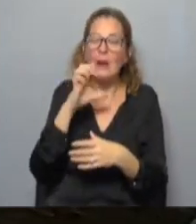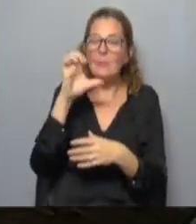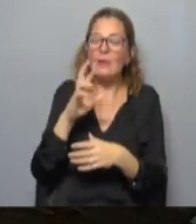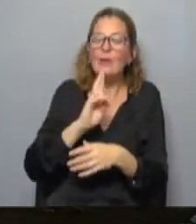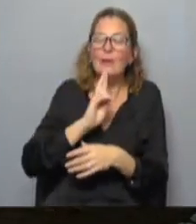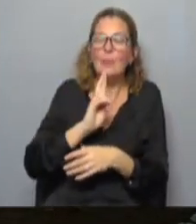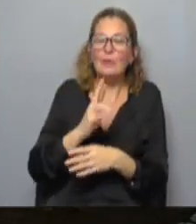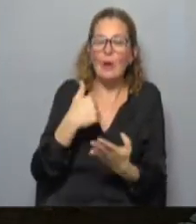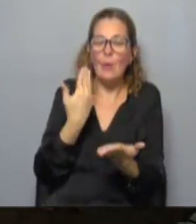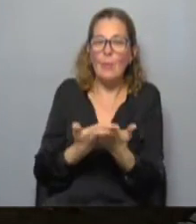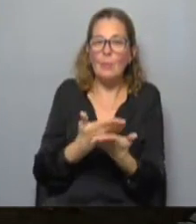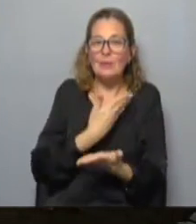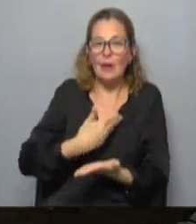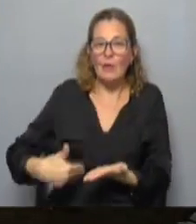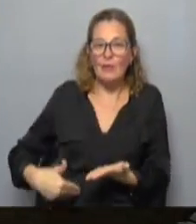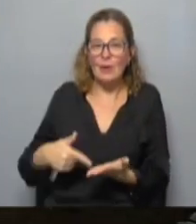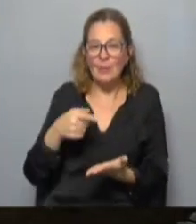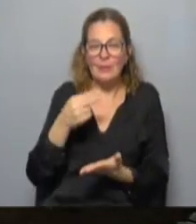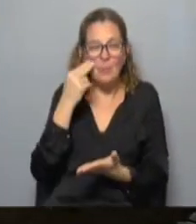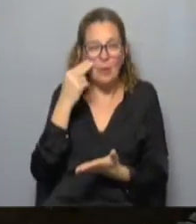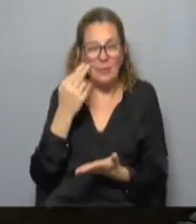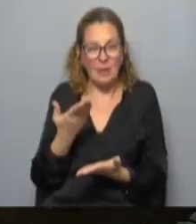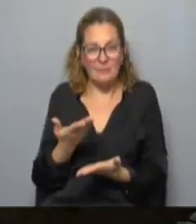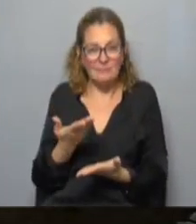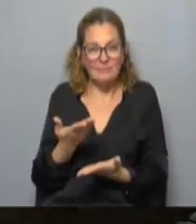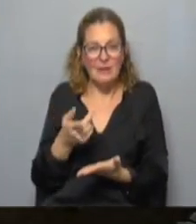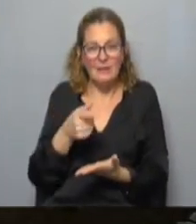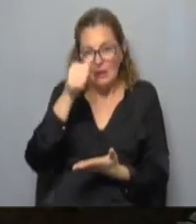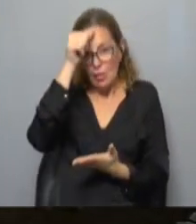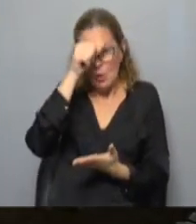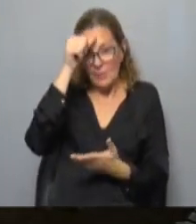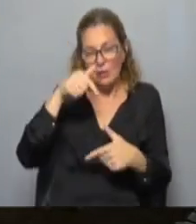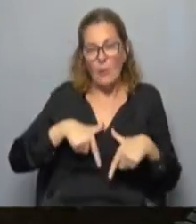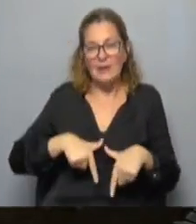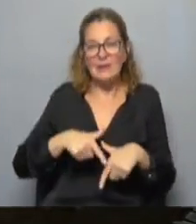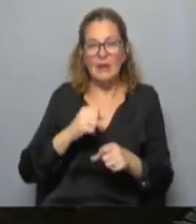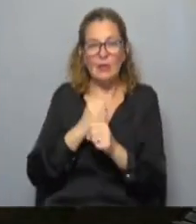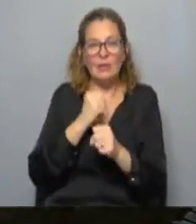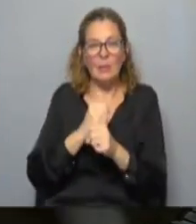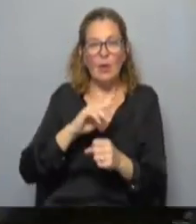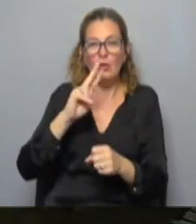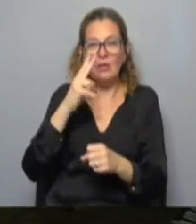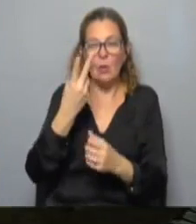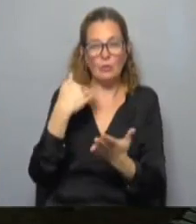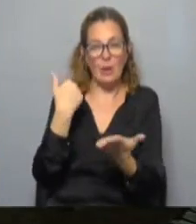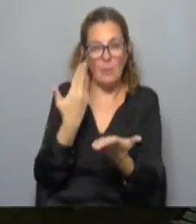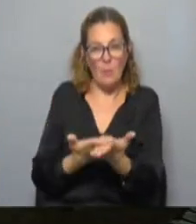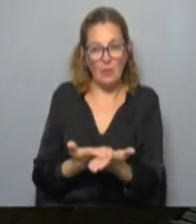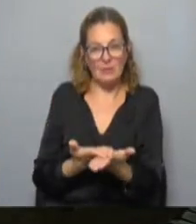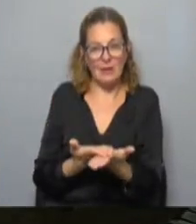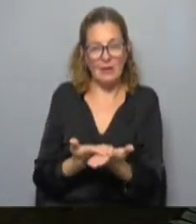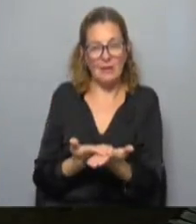respondido a las propuestas del gobierno para salir de este conflicto este domingo el Ministerio de Trabajo presentó una segunda propuesta que fue